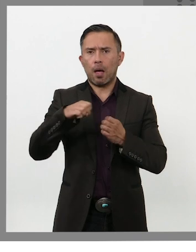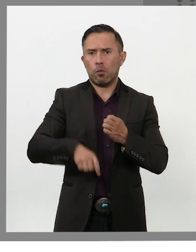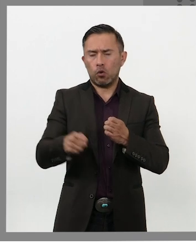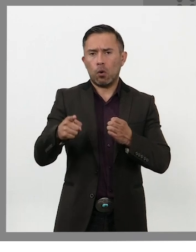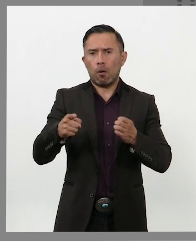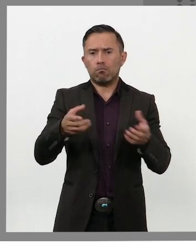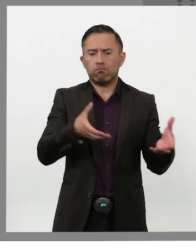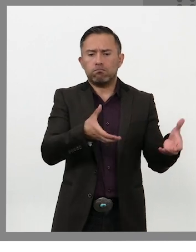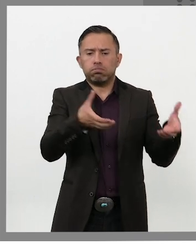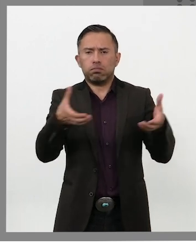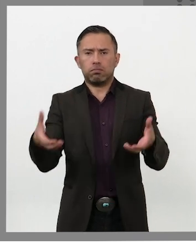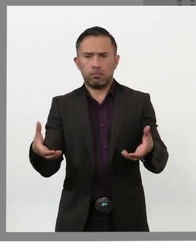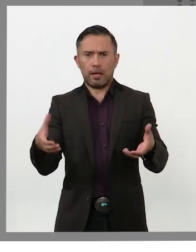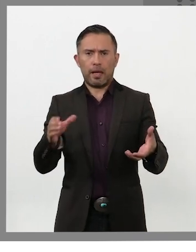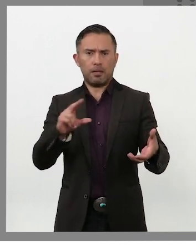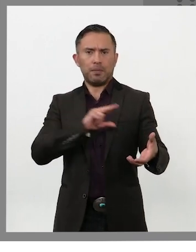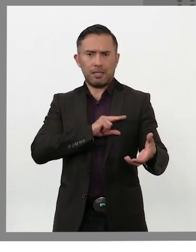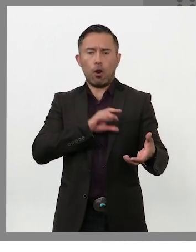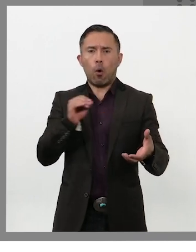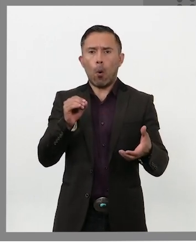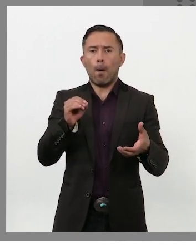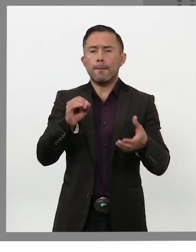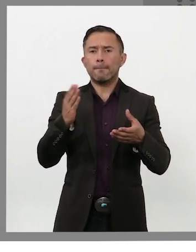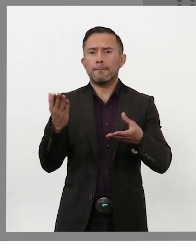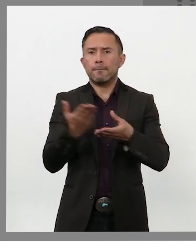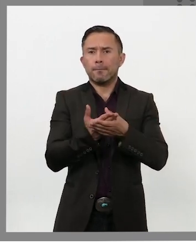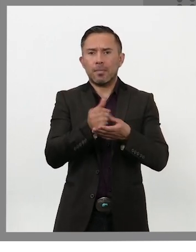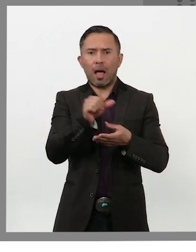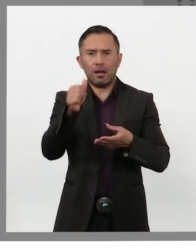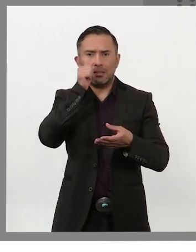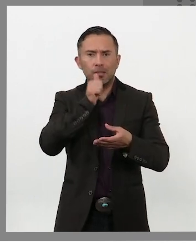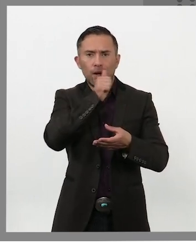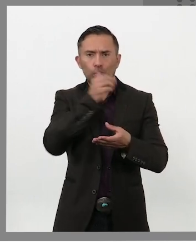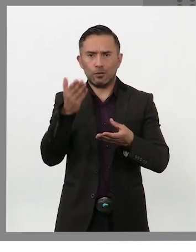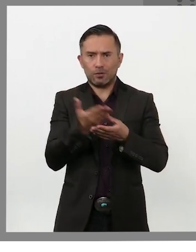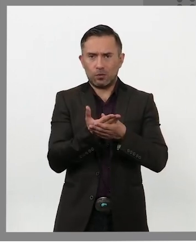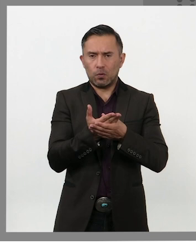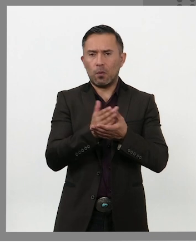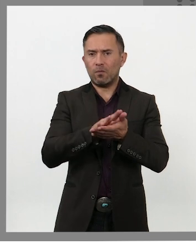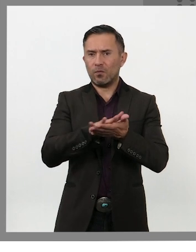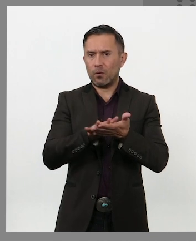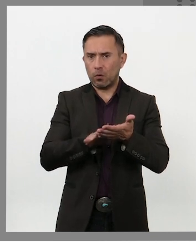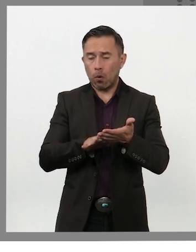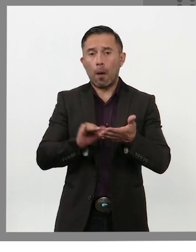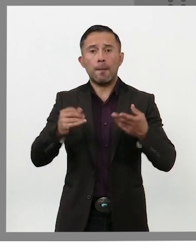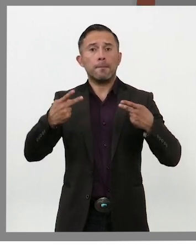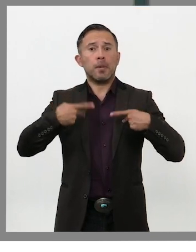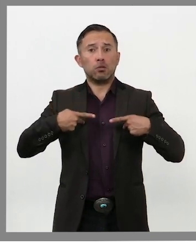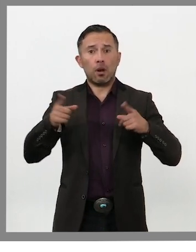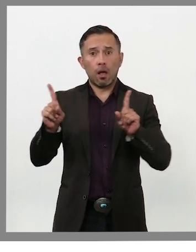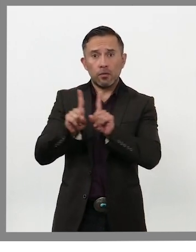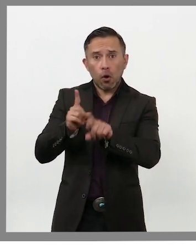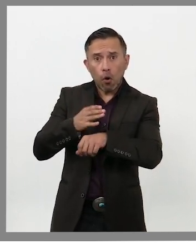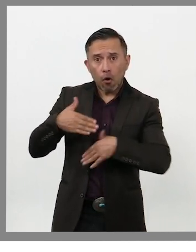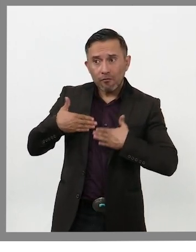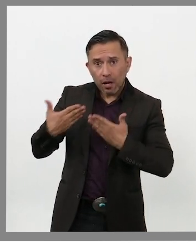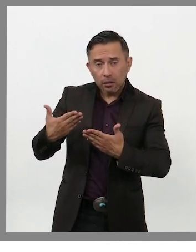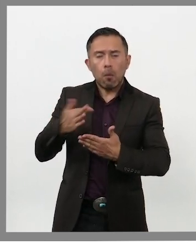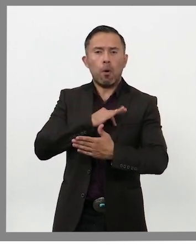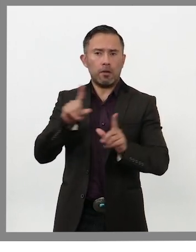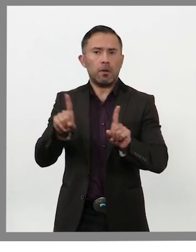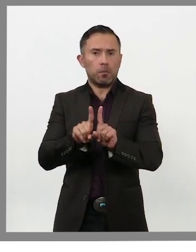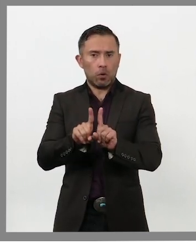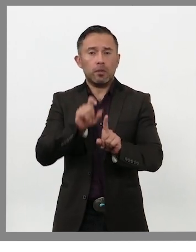mampara especial y una plantilla braille. Además, pueden votar con el apoyo de una persona de su confianza. También las urnas